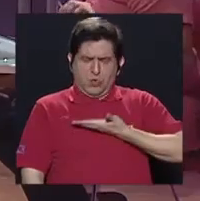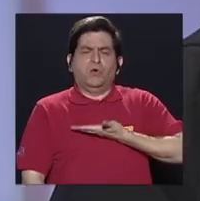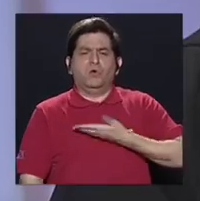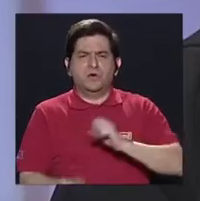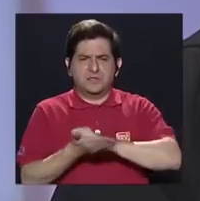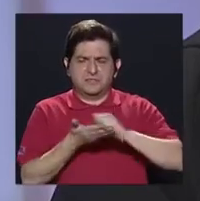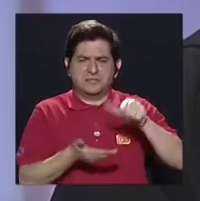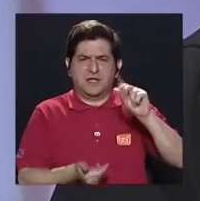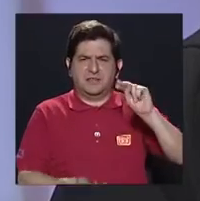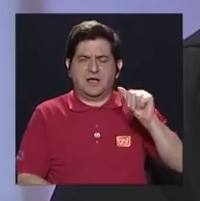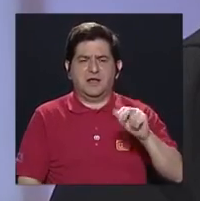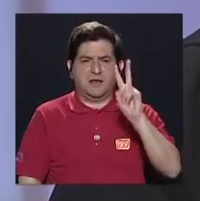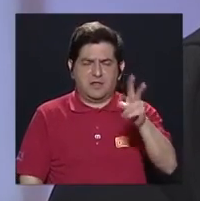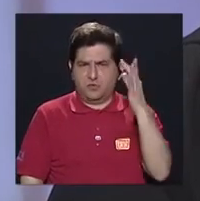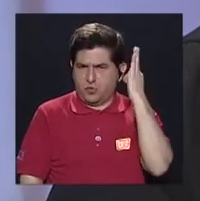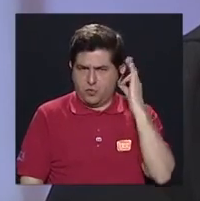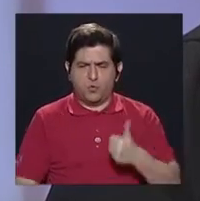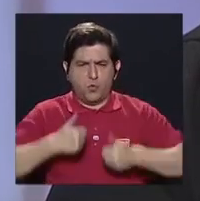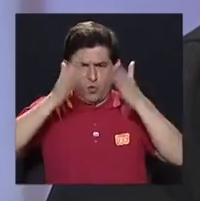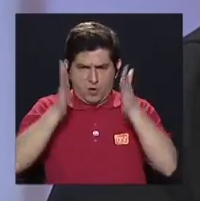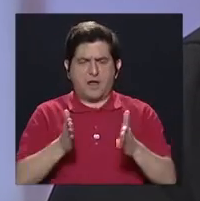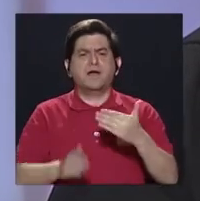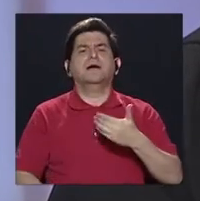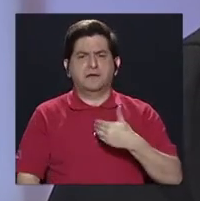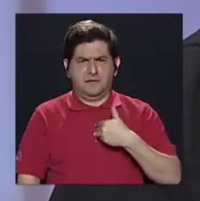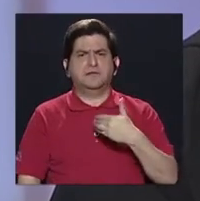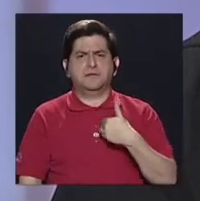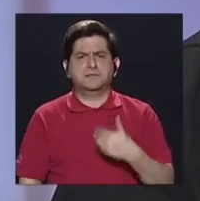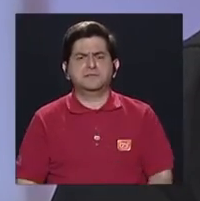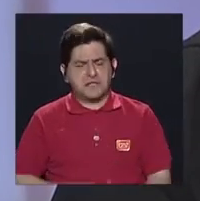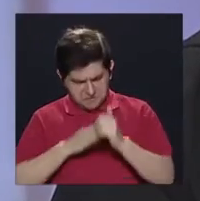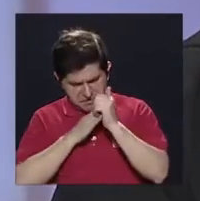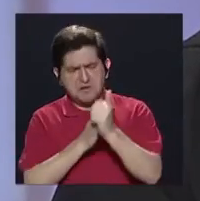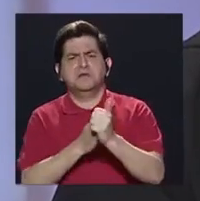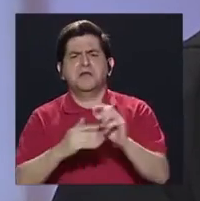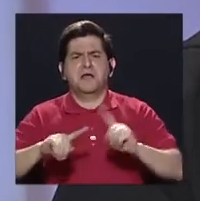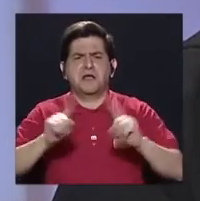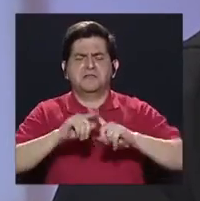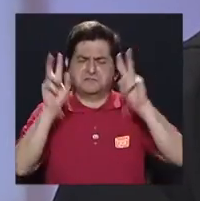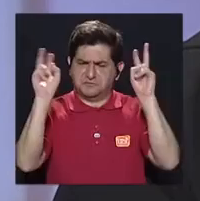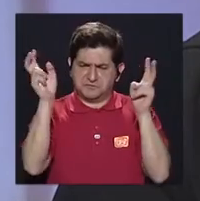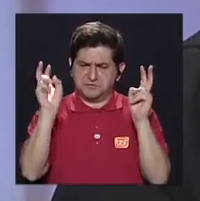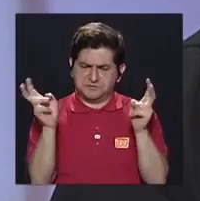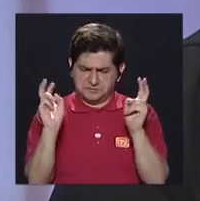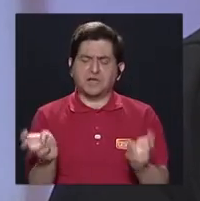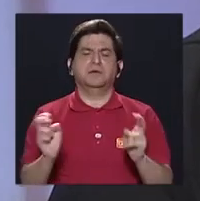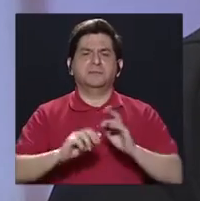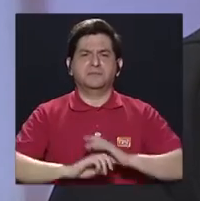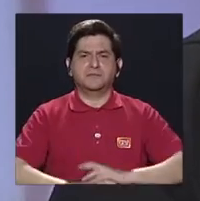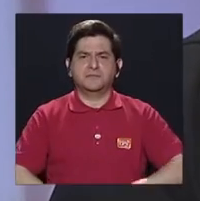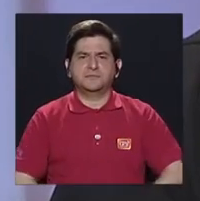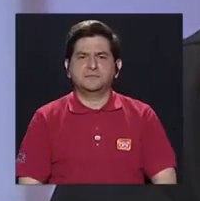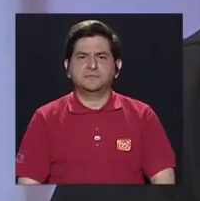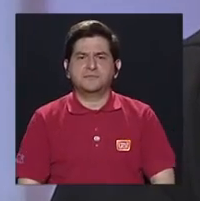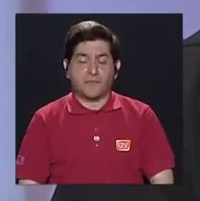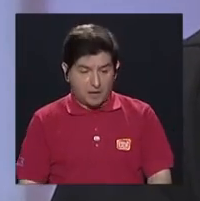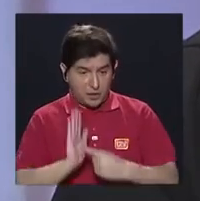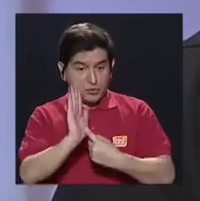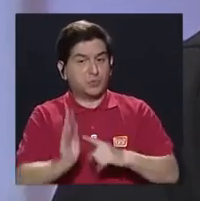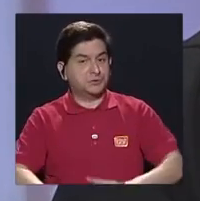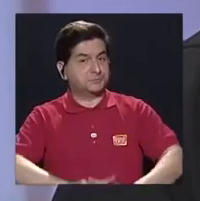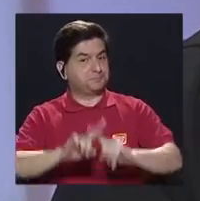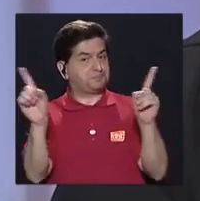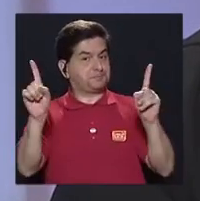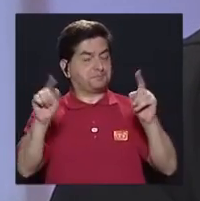Santana, las dos mujeres que somos candidatas, yo creo que llevamos la batuta en muchos de los temas y realmente se nota la